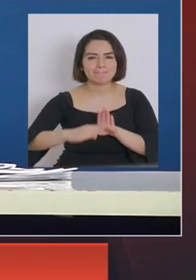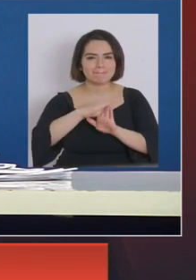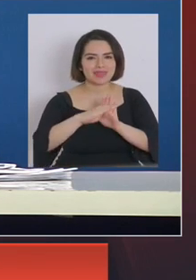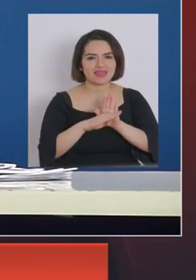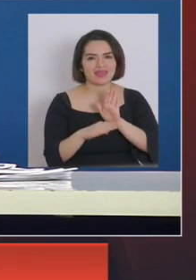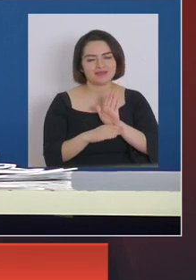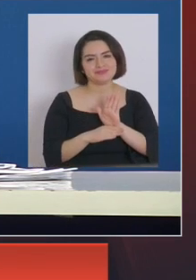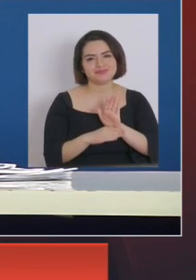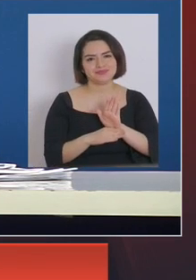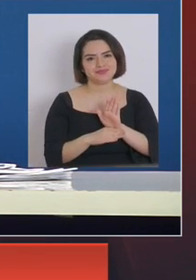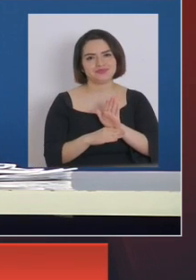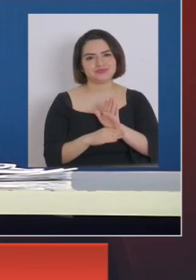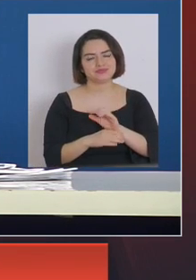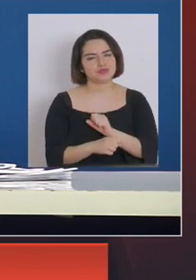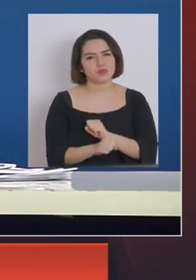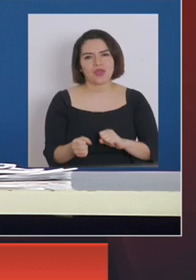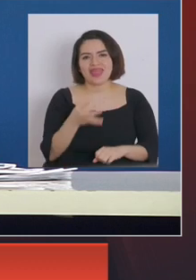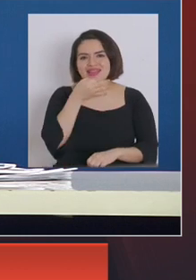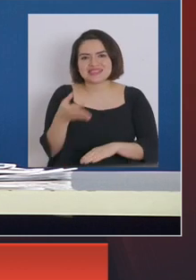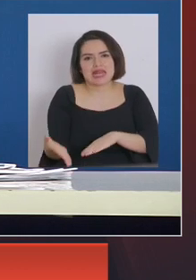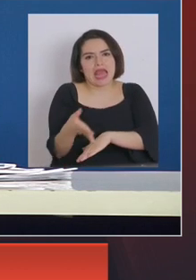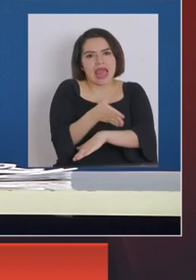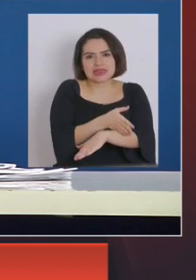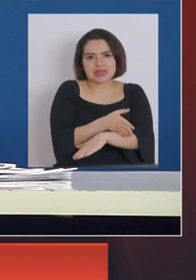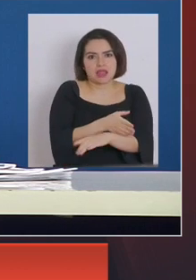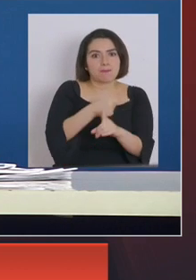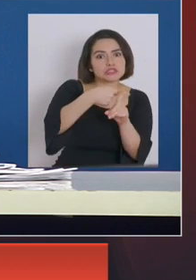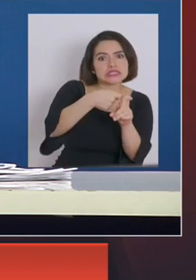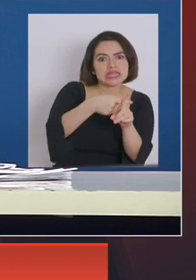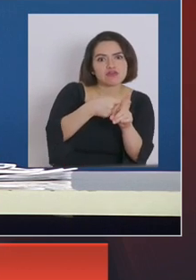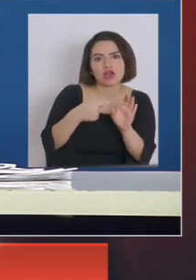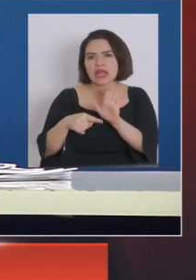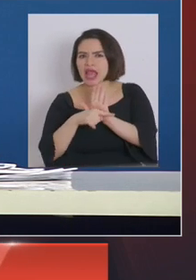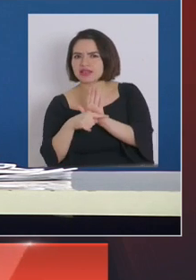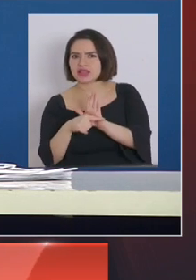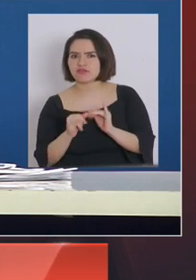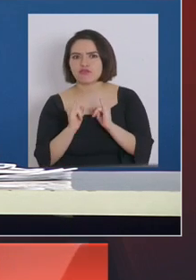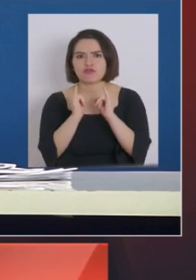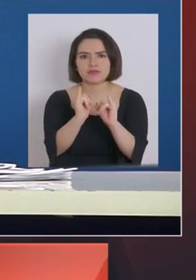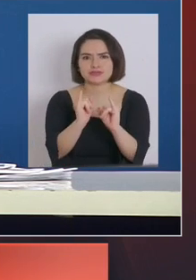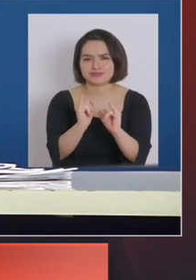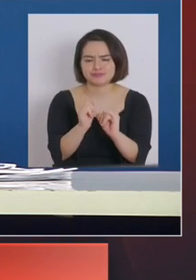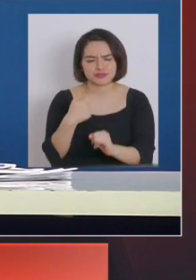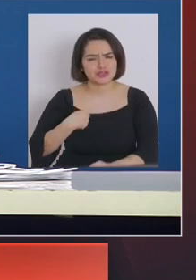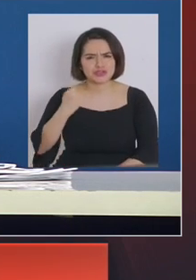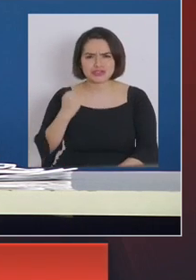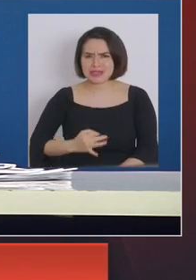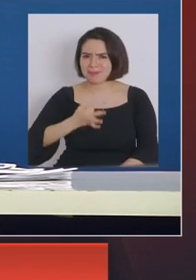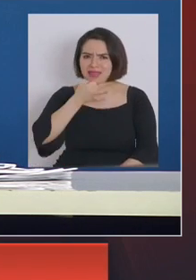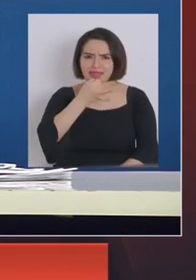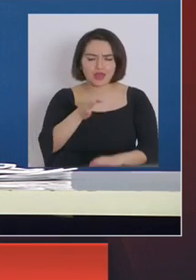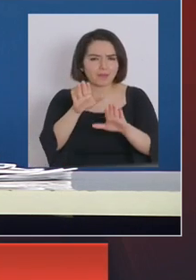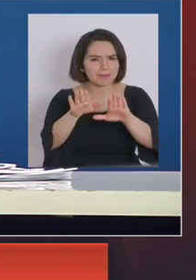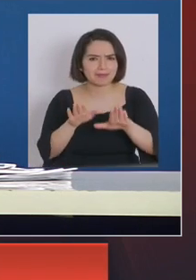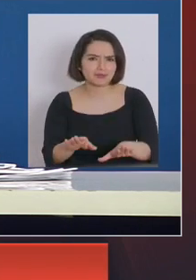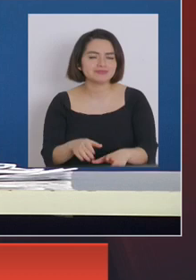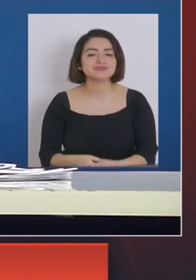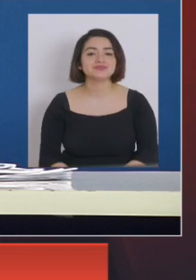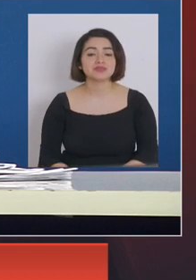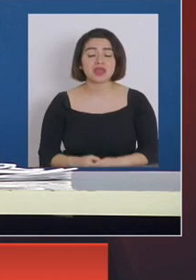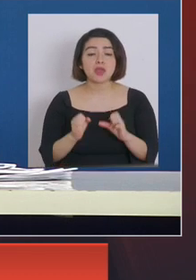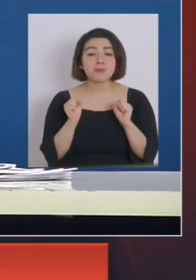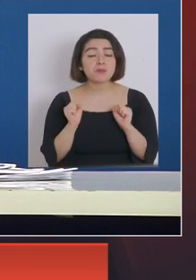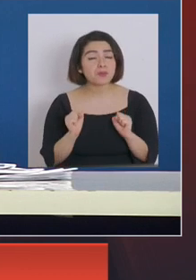adelantar en el sentido positivo ni negativo. Es lo que he dicho siempre. Podría